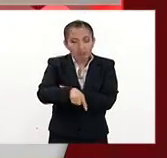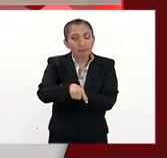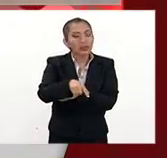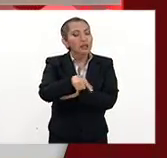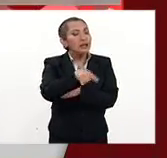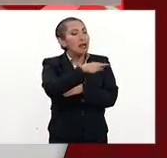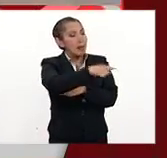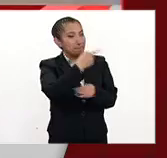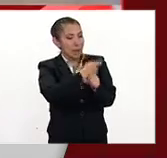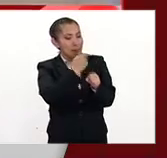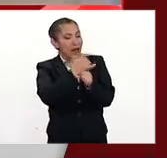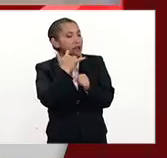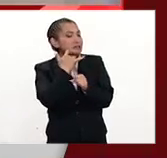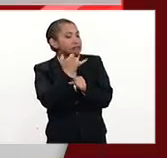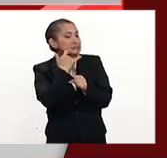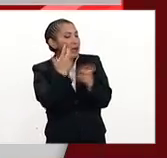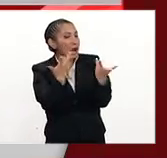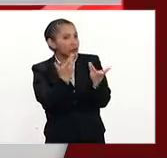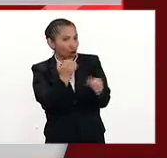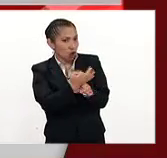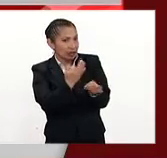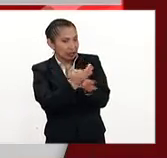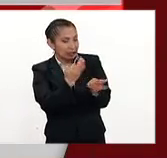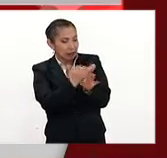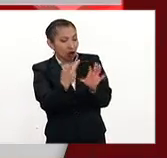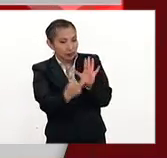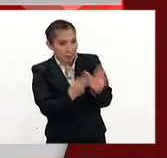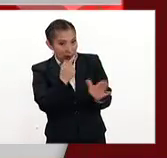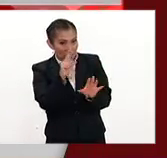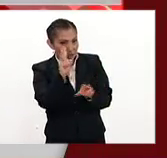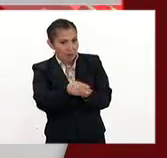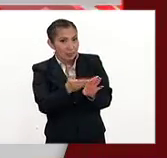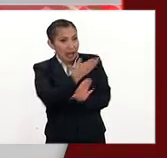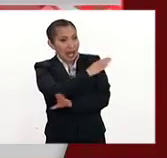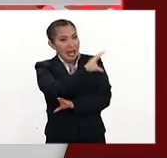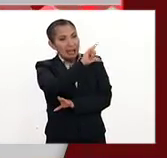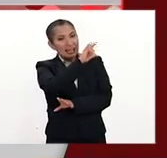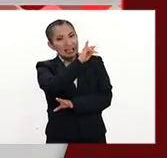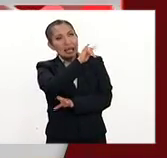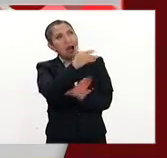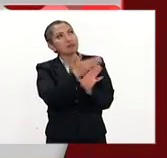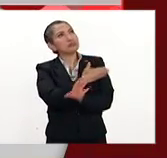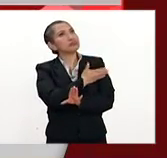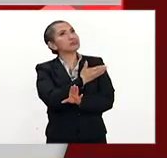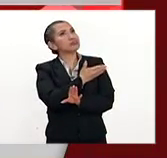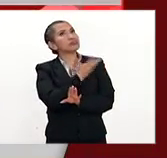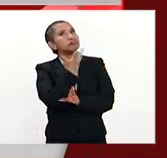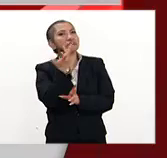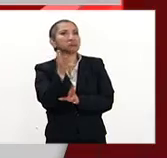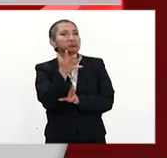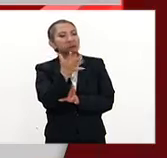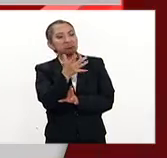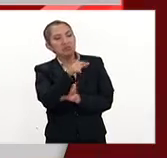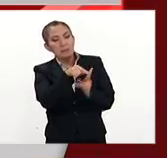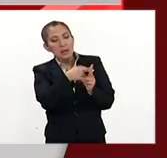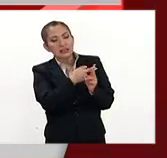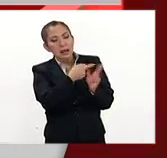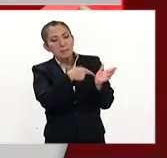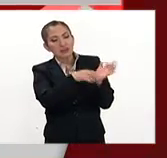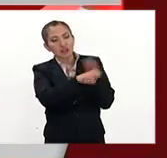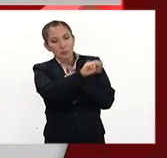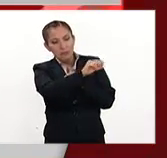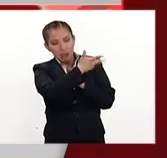los primeros intentos que estamos haciendo en este relanzamiento, porque en realidad CLIA funcionó ya hace, bueno, empezamos en el